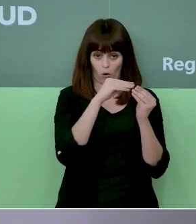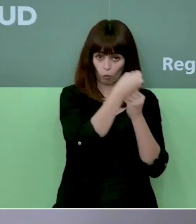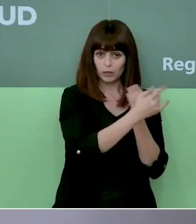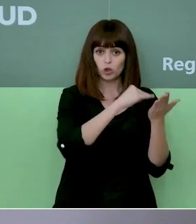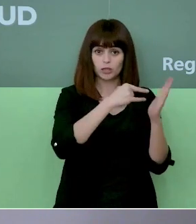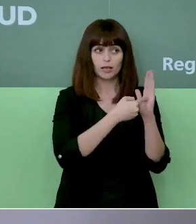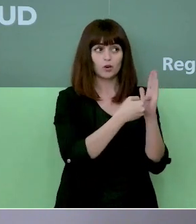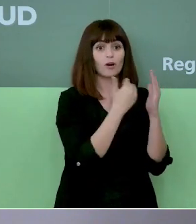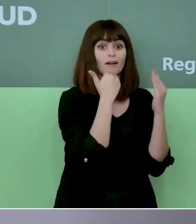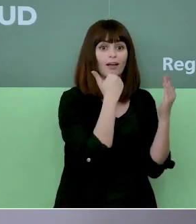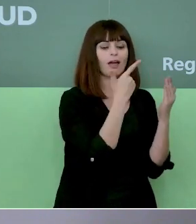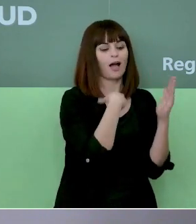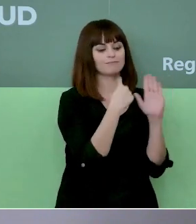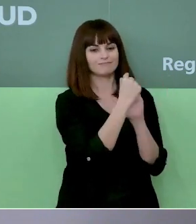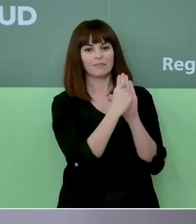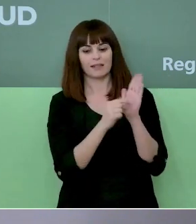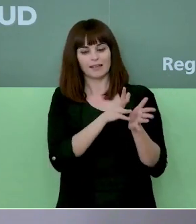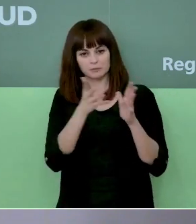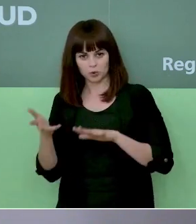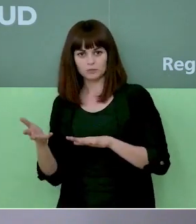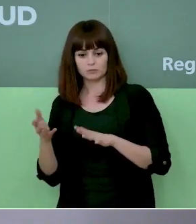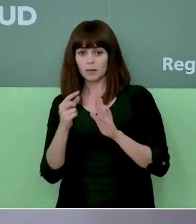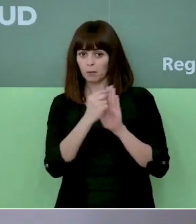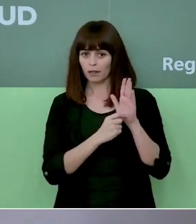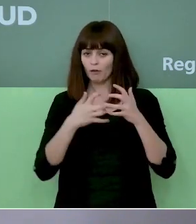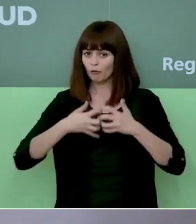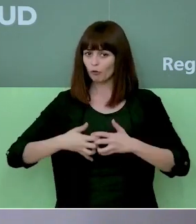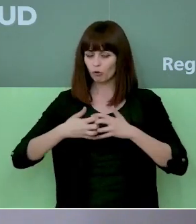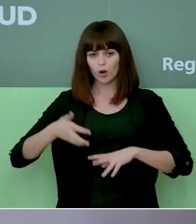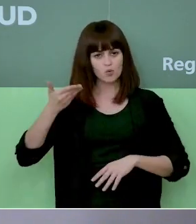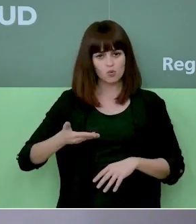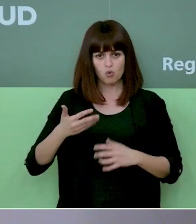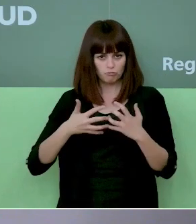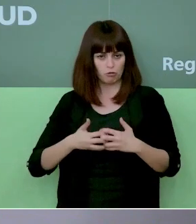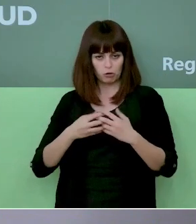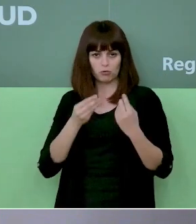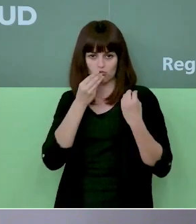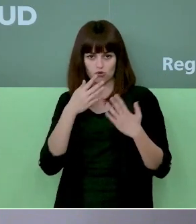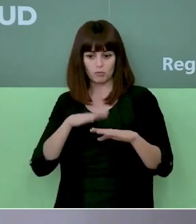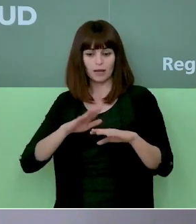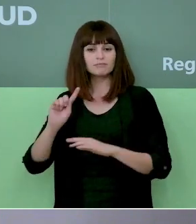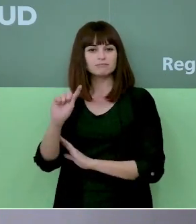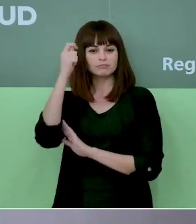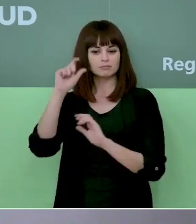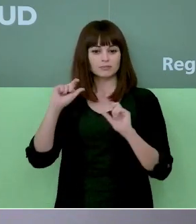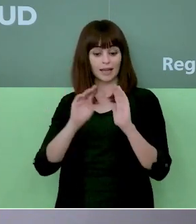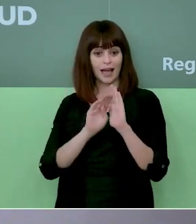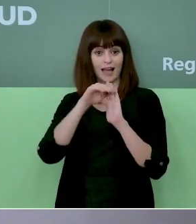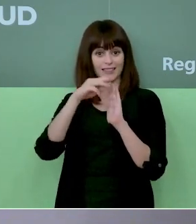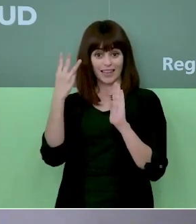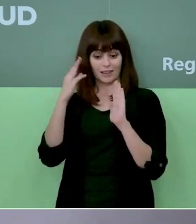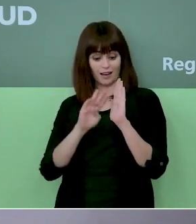que han funcionado de una forma importante y parece que están funcionando en conseguir reducir esa tercera ola